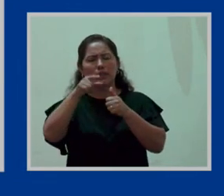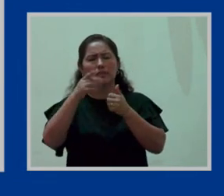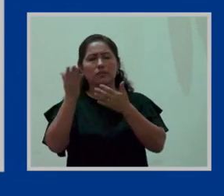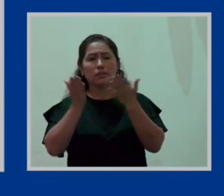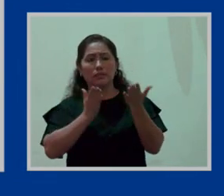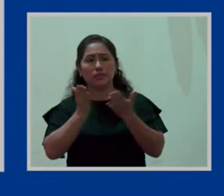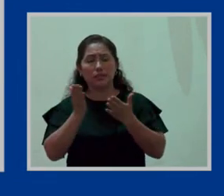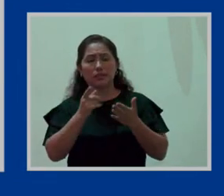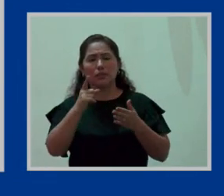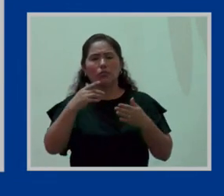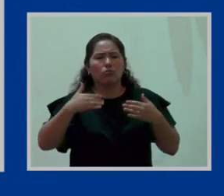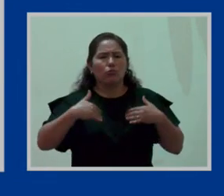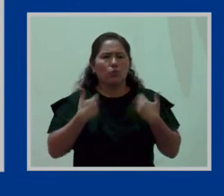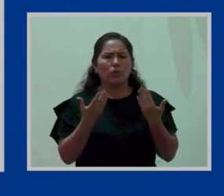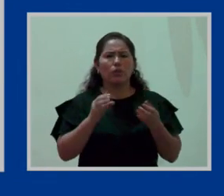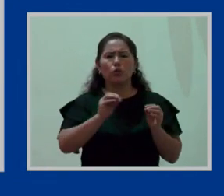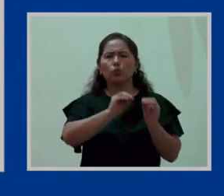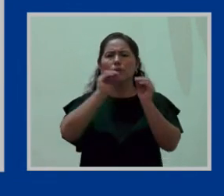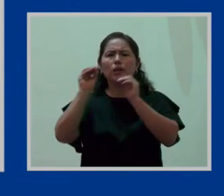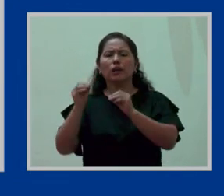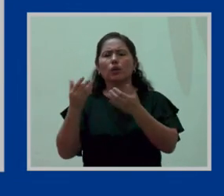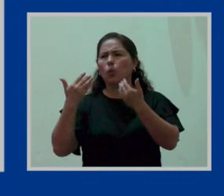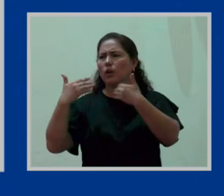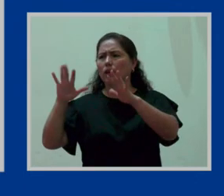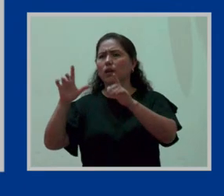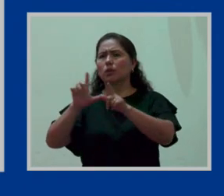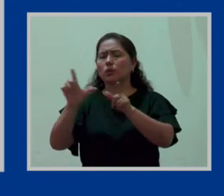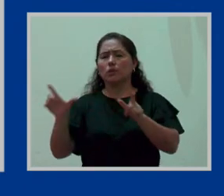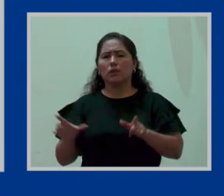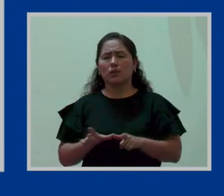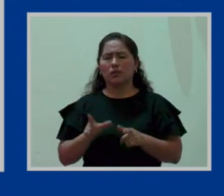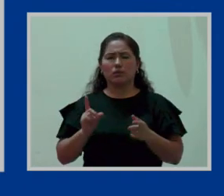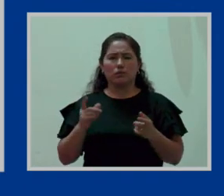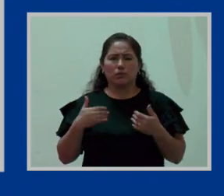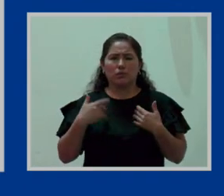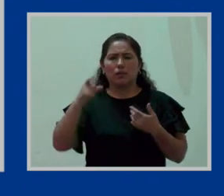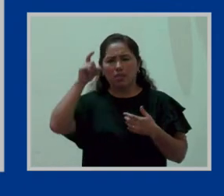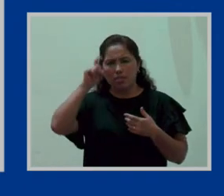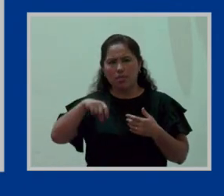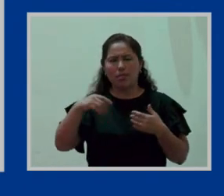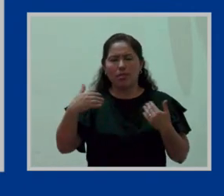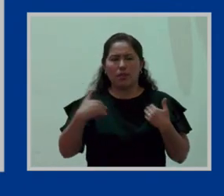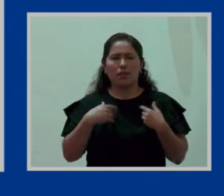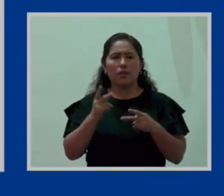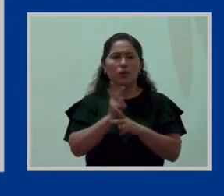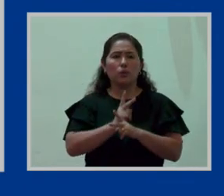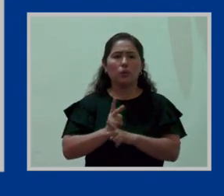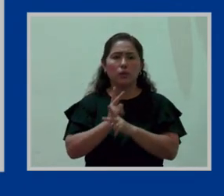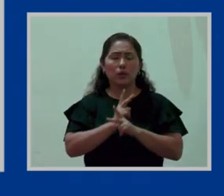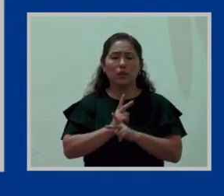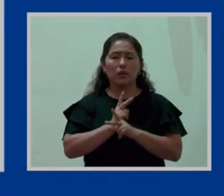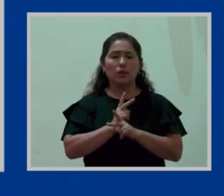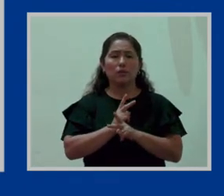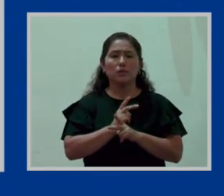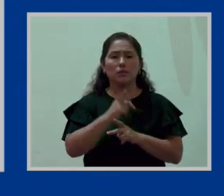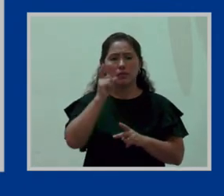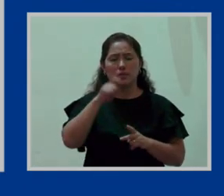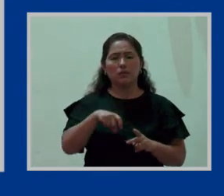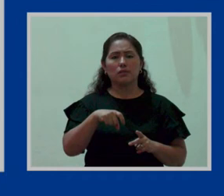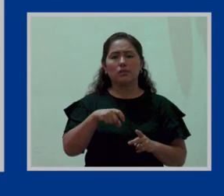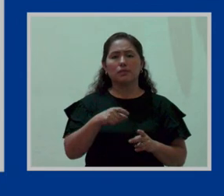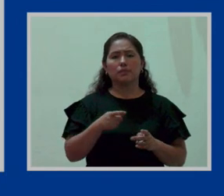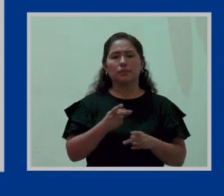no puede ser ubicado en cualquier lugar. debe tener mucho cuidado de ser absolutamente